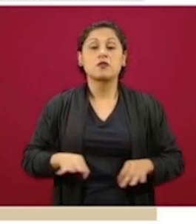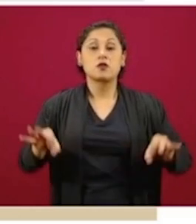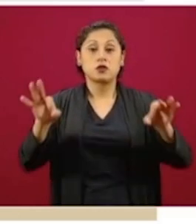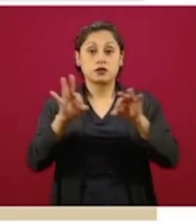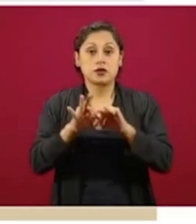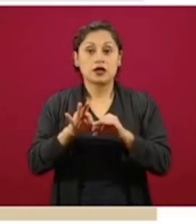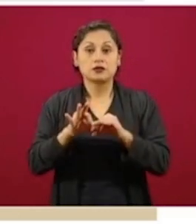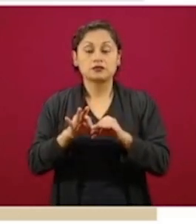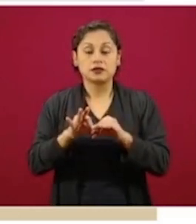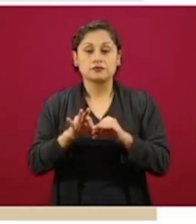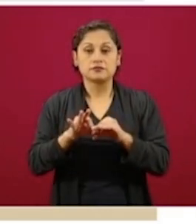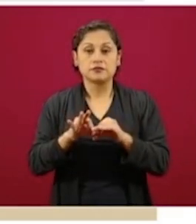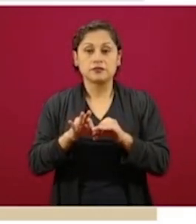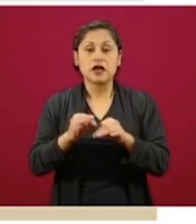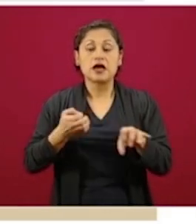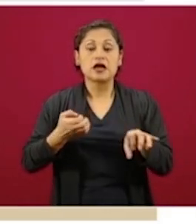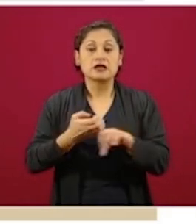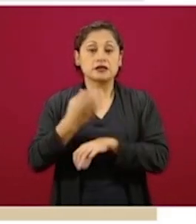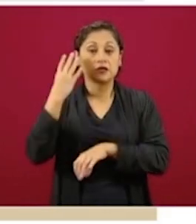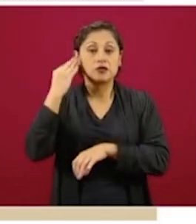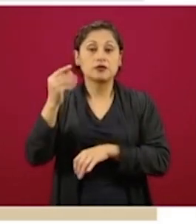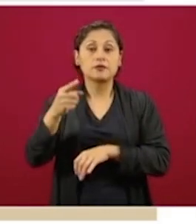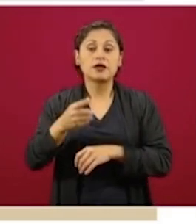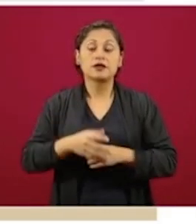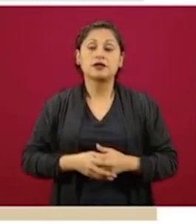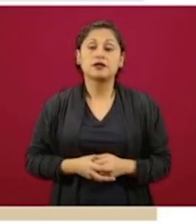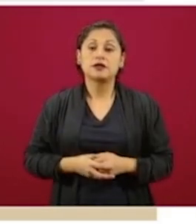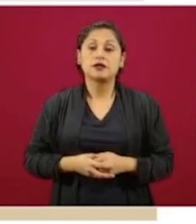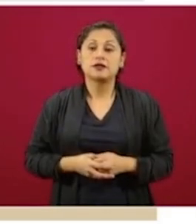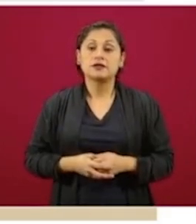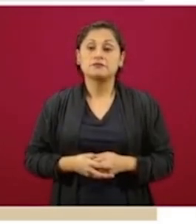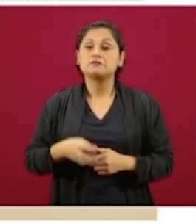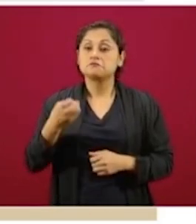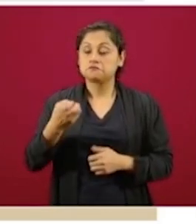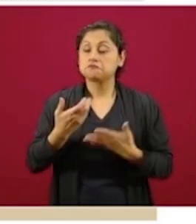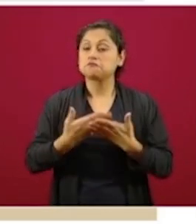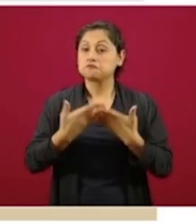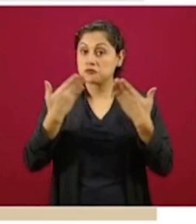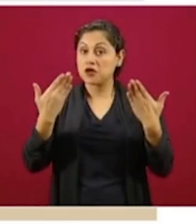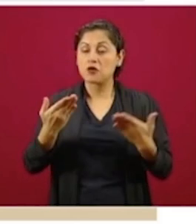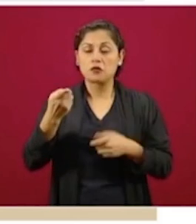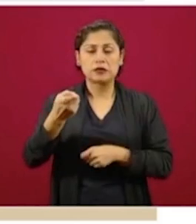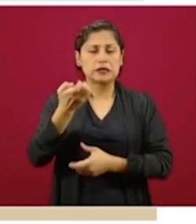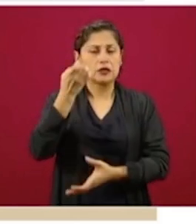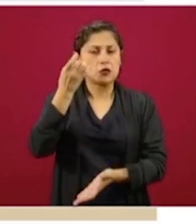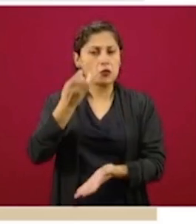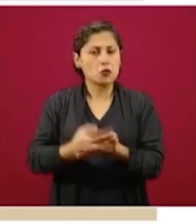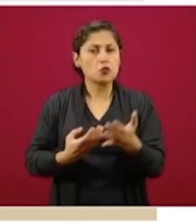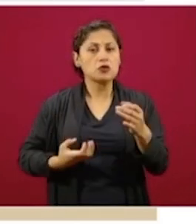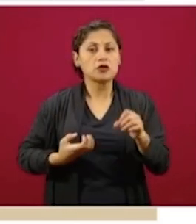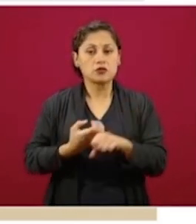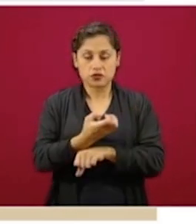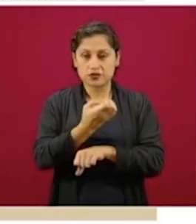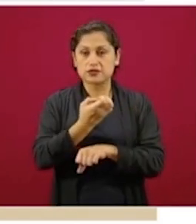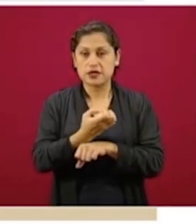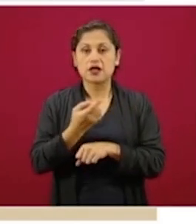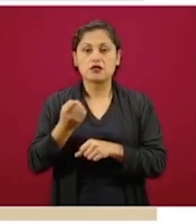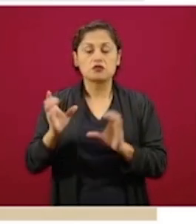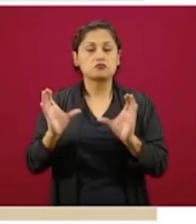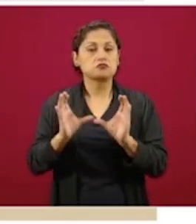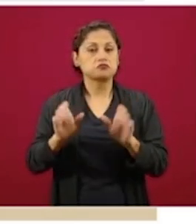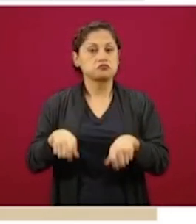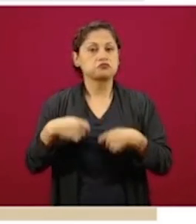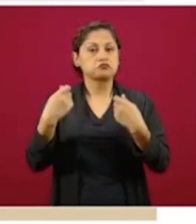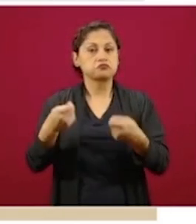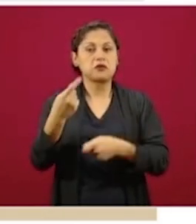es el estado de Colima, que al día de hoy es la única entidad federativa que está certificada al